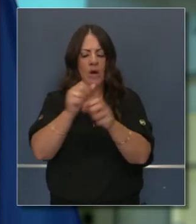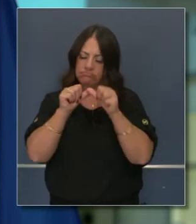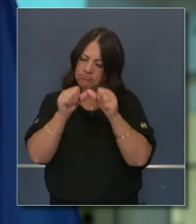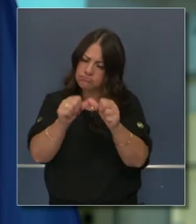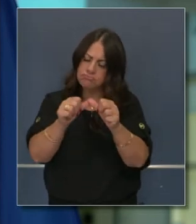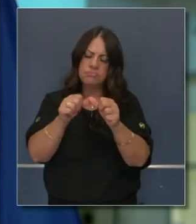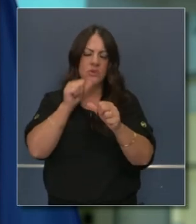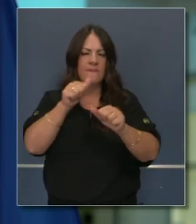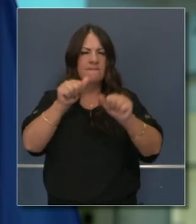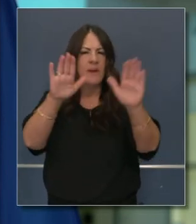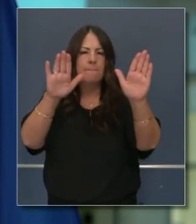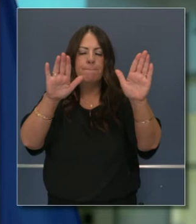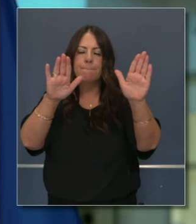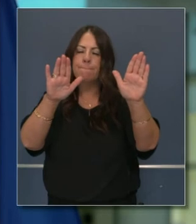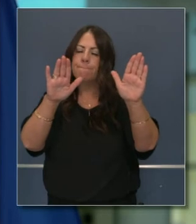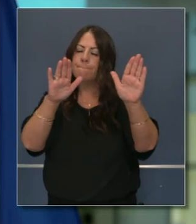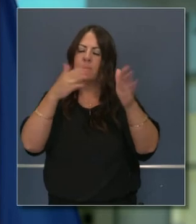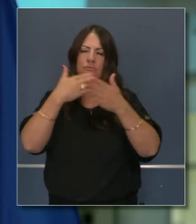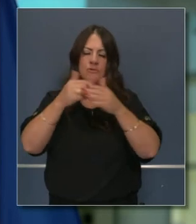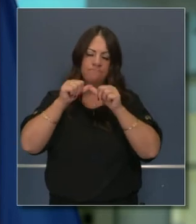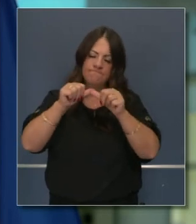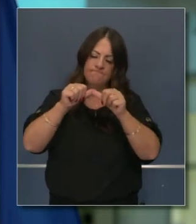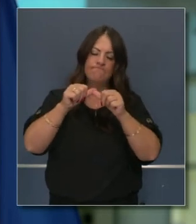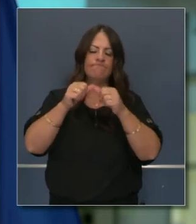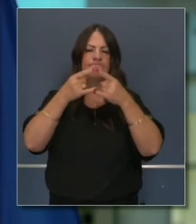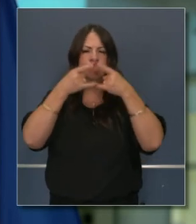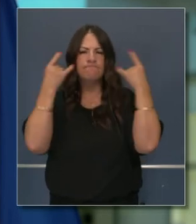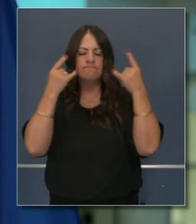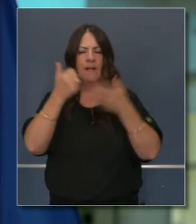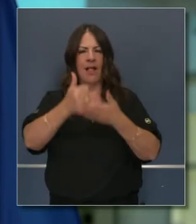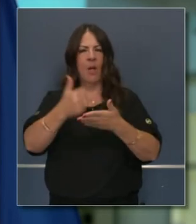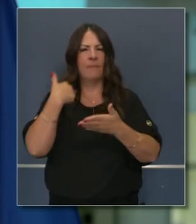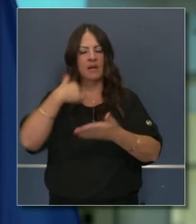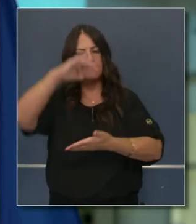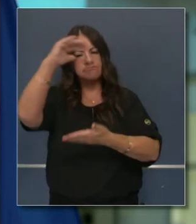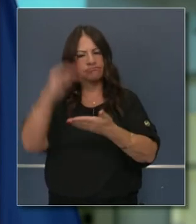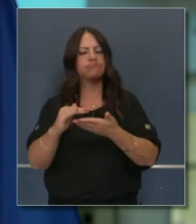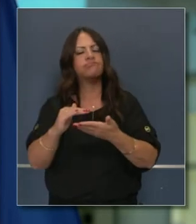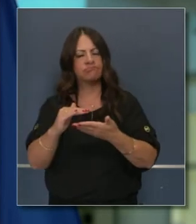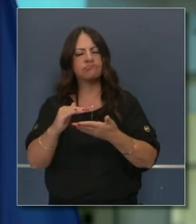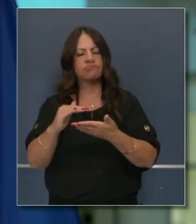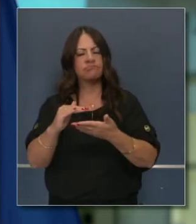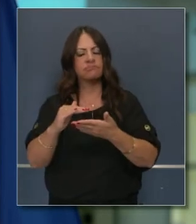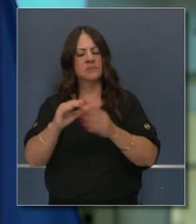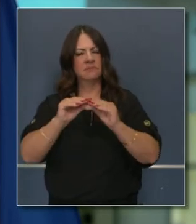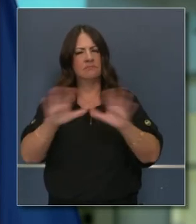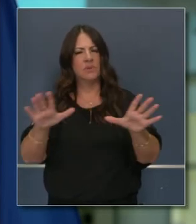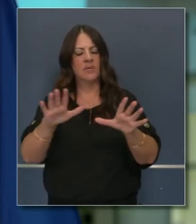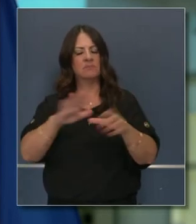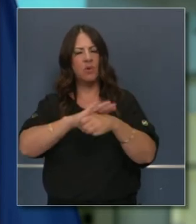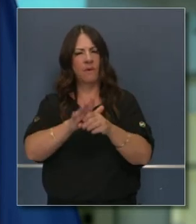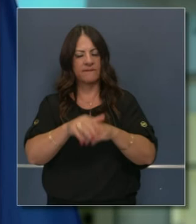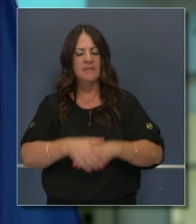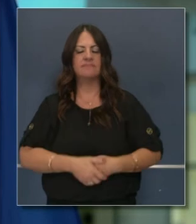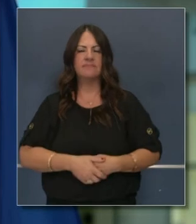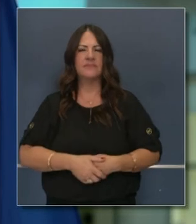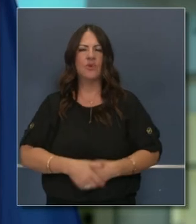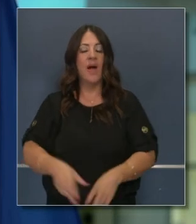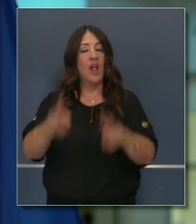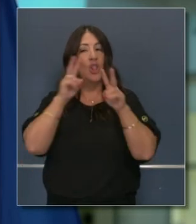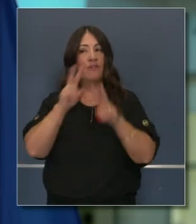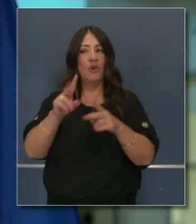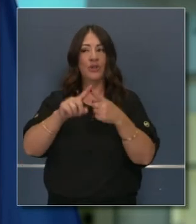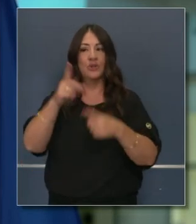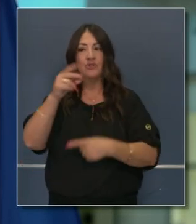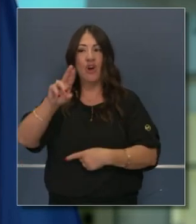manteniendo el trabajo arduo y las prácticas que nos han ayudado a mitigar la transmisión de esta enfermedad en los últimos meses.